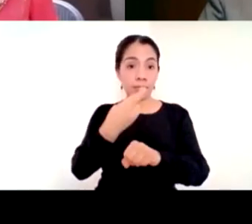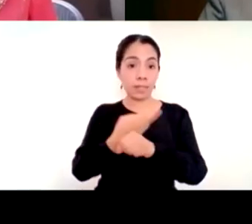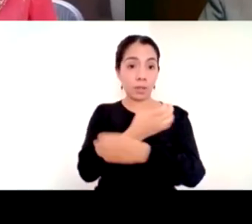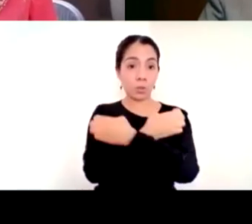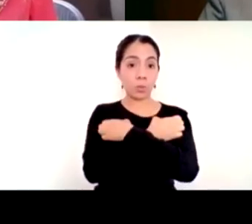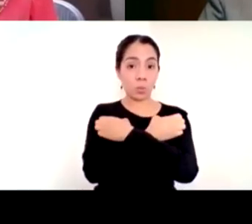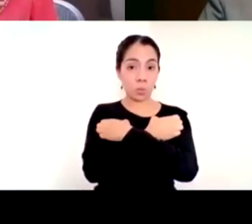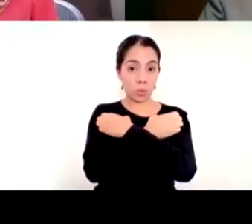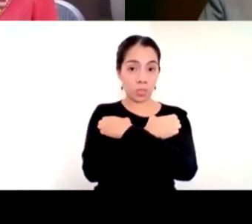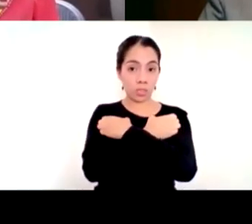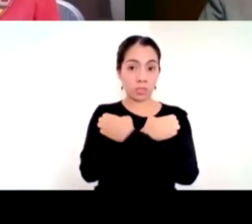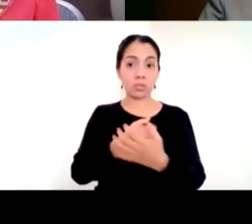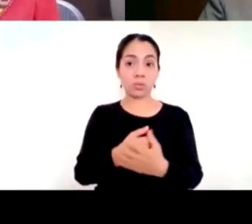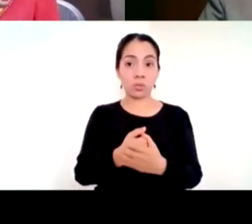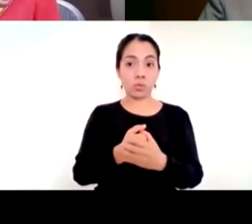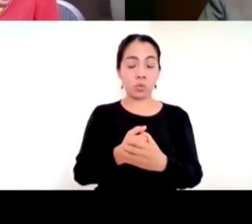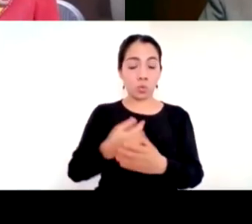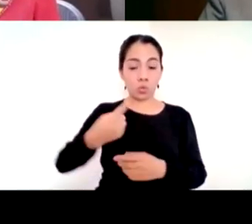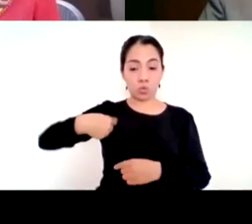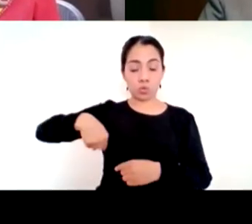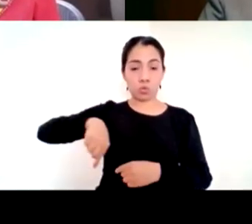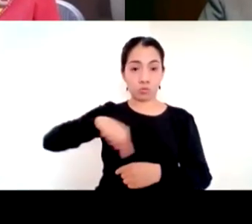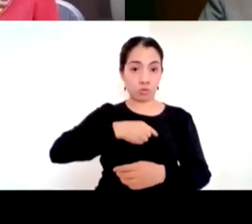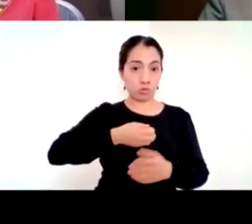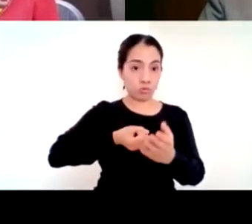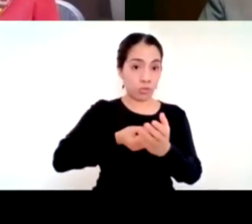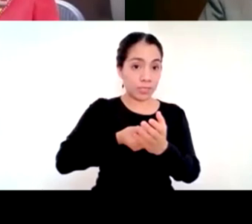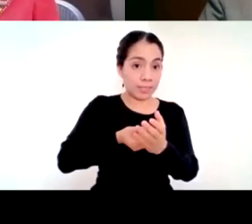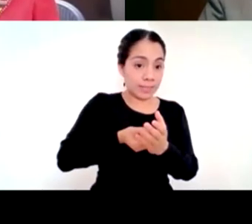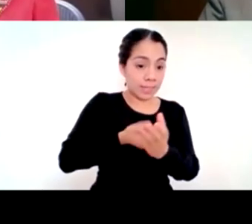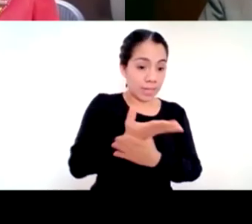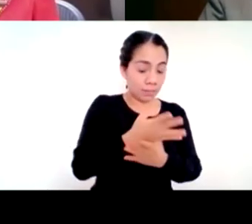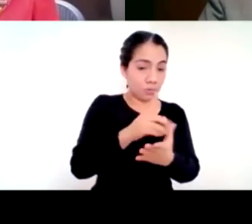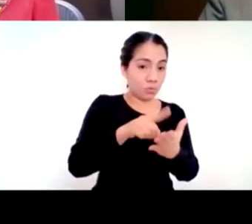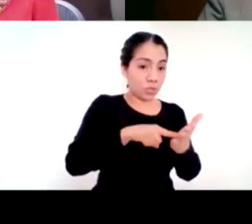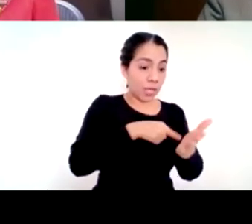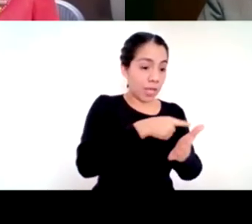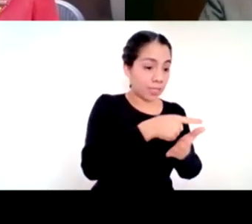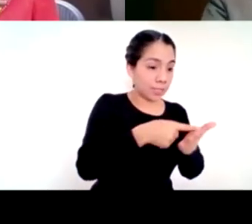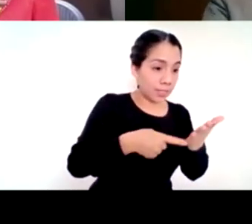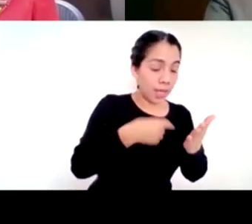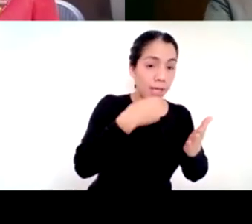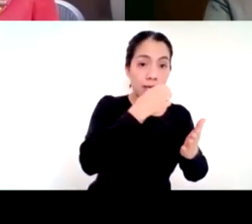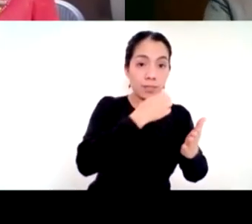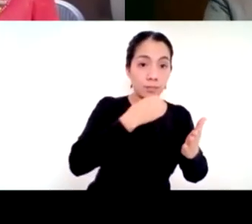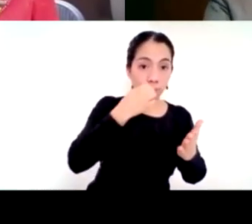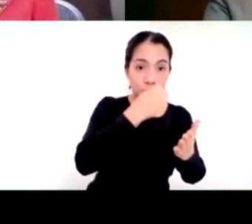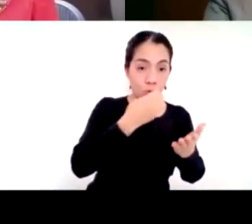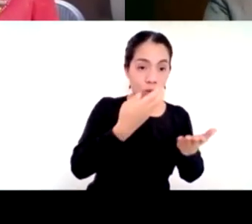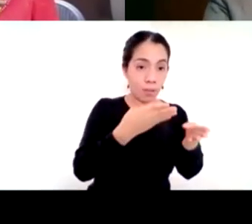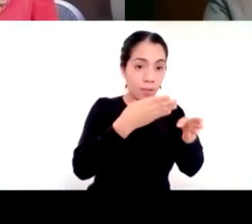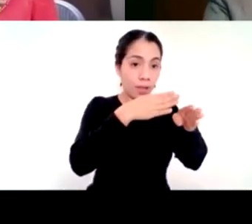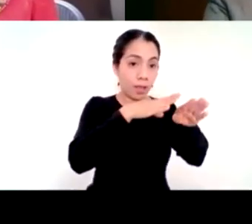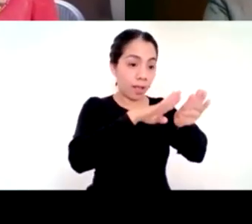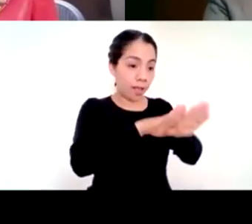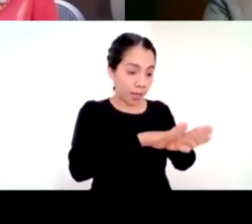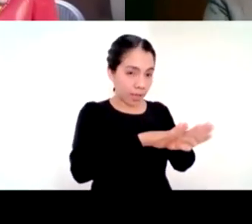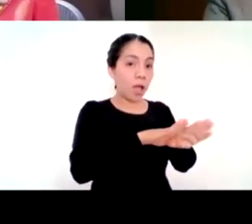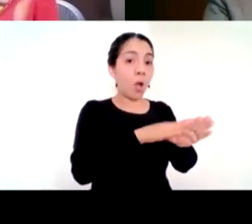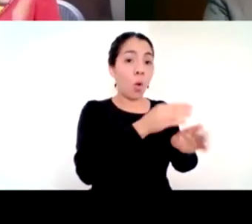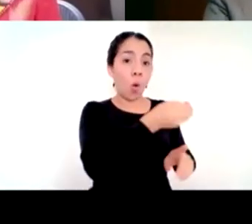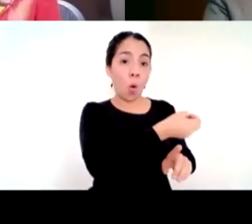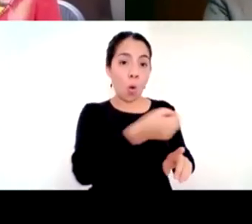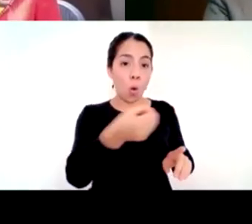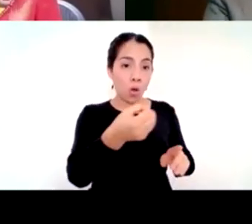salimos de manera ordenada, regresamos de forma muy ordenada. Regresamos programando cuándo es la limpieza en las escuelas,